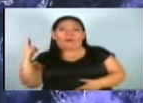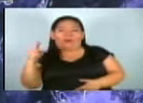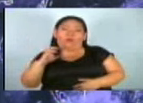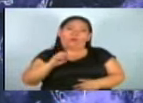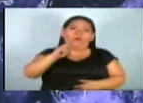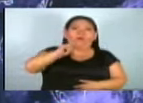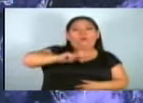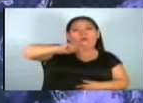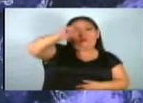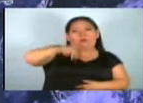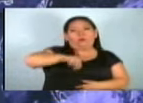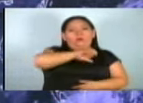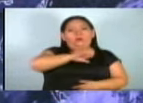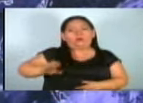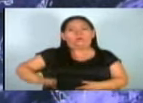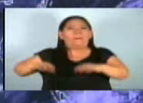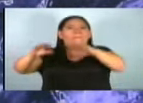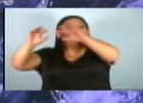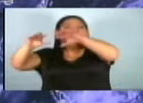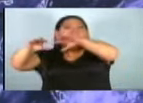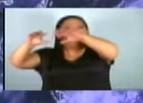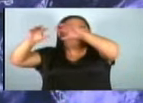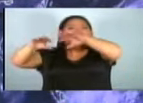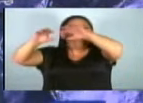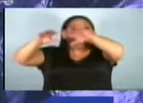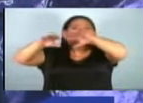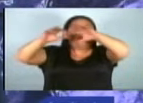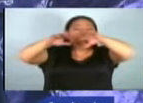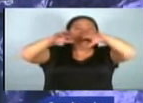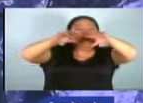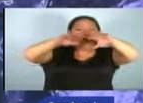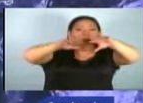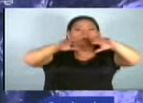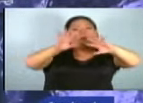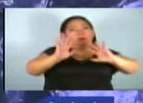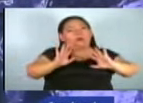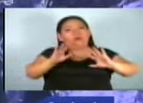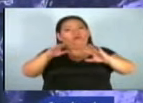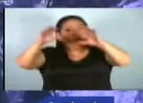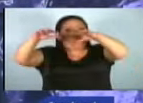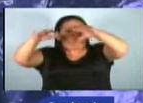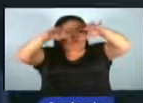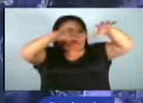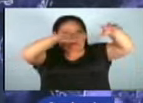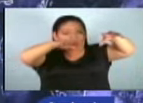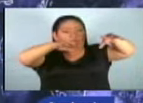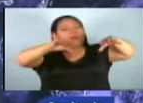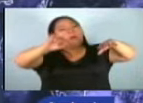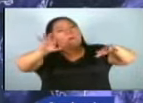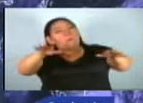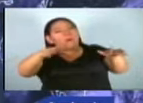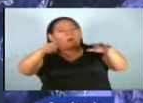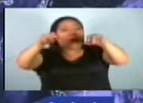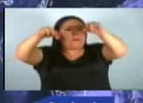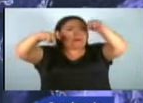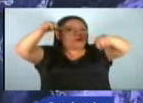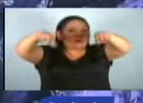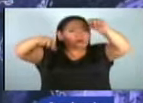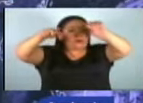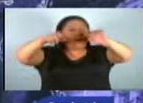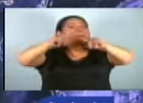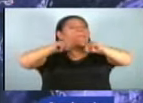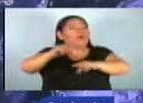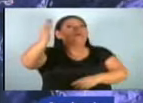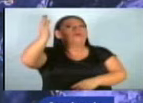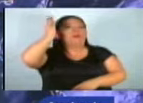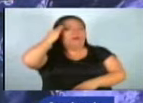del país, desplazándose posteriormente en dirección suroeste. Si bien no esperamos acumulados significativos de precipitación, sí podríamos tener